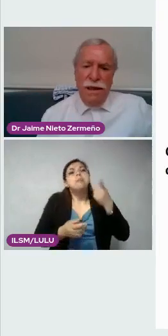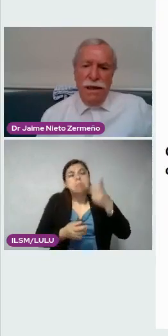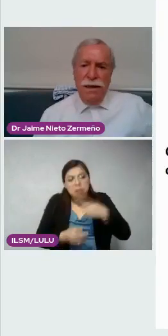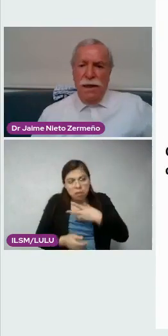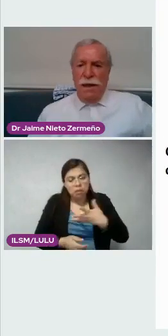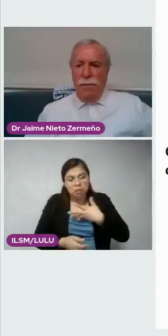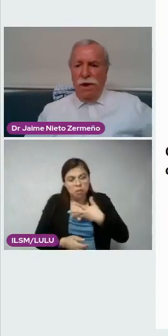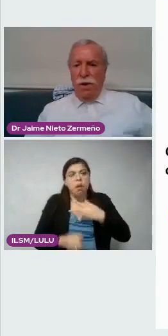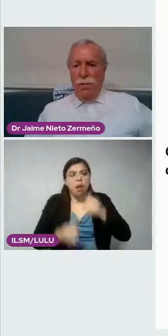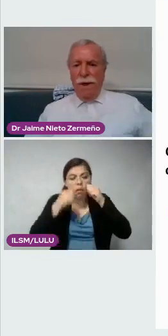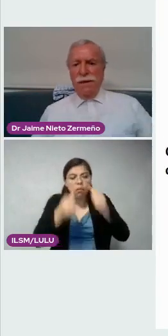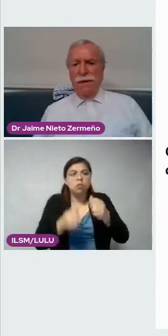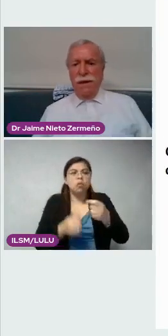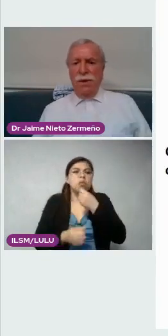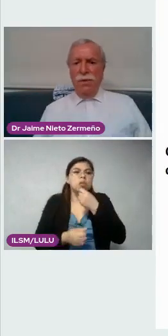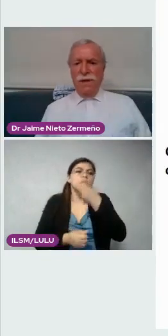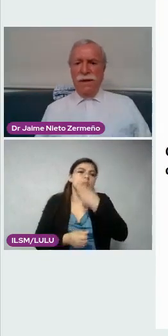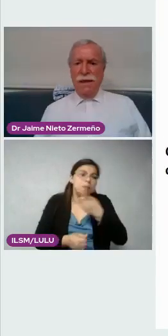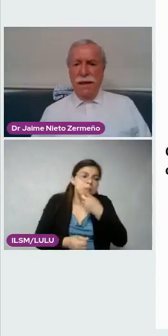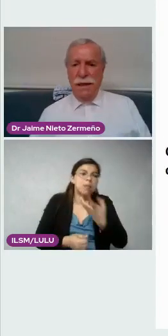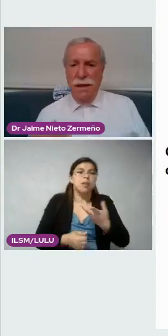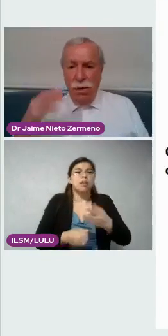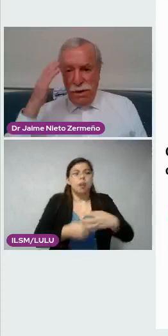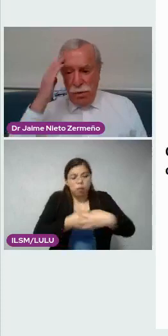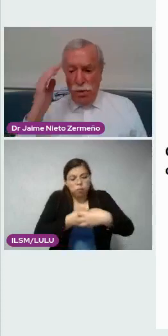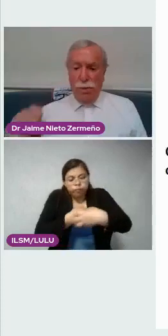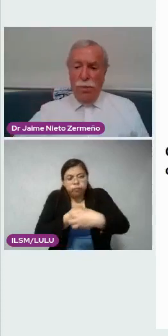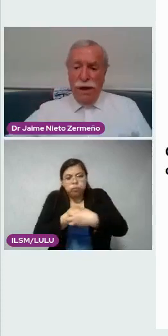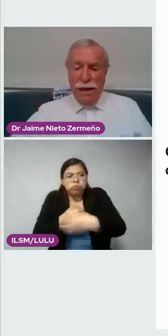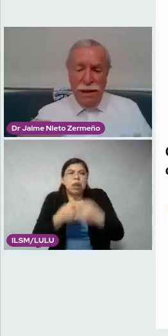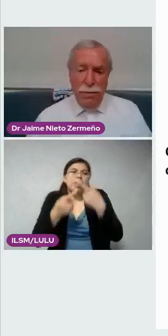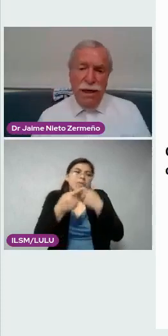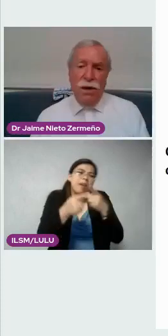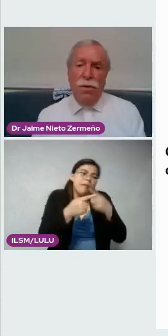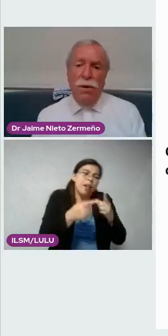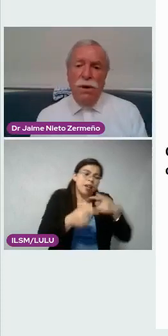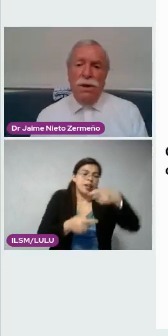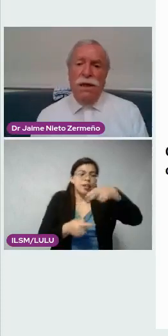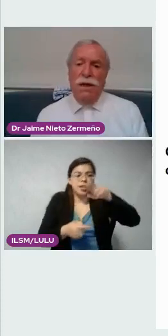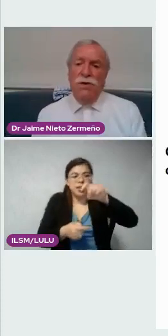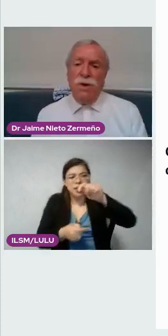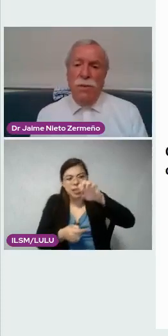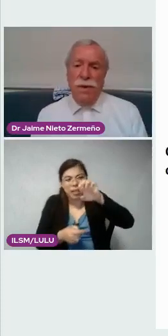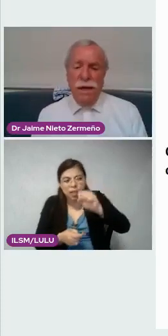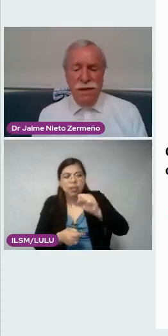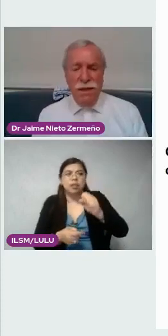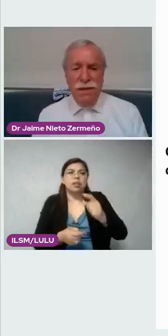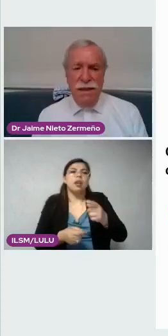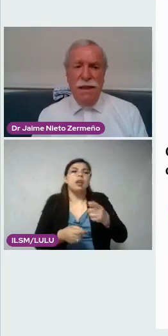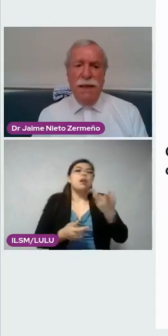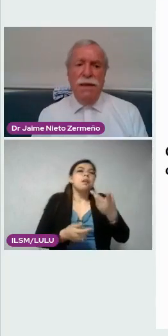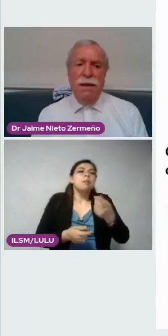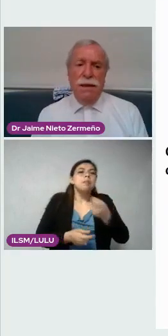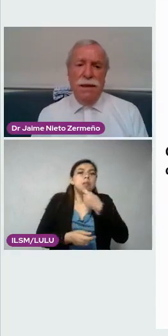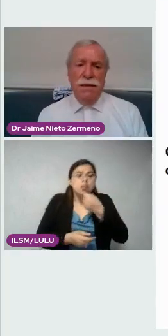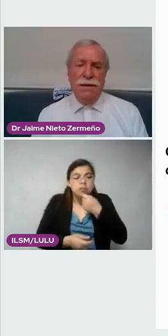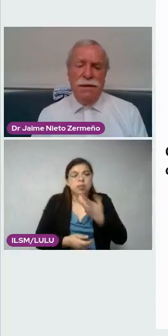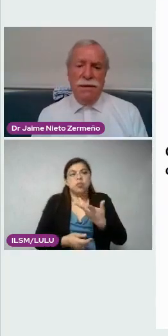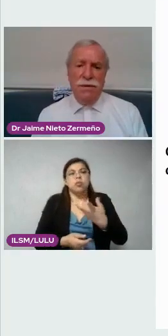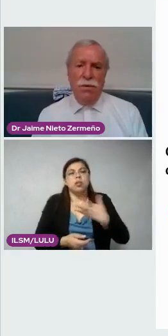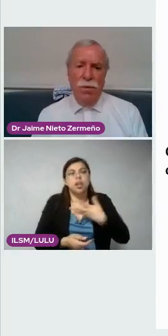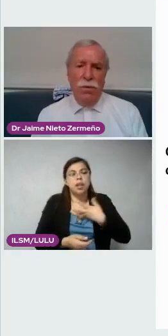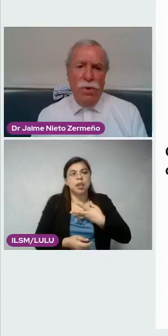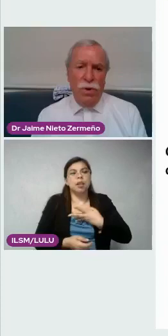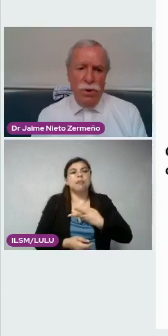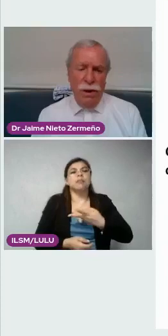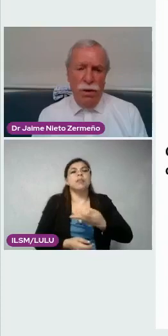quística, hemangiomas, y una serie, y un grupo muy grande, el manejo de niños con VIH y SIDA, que es